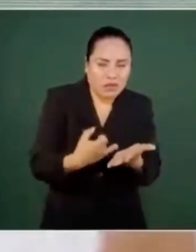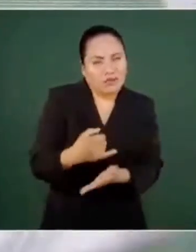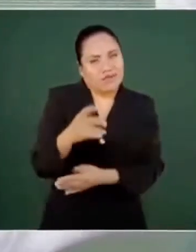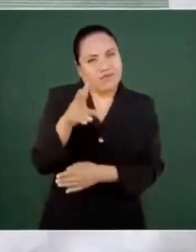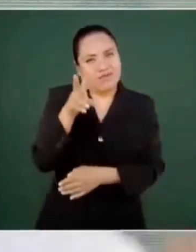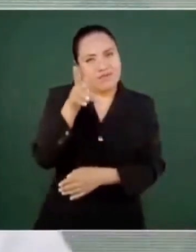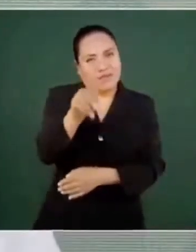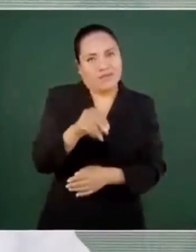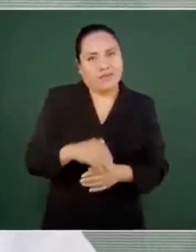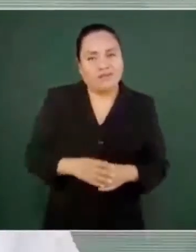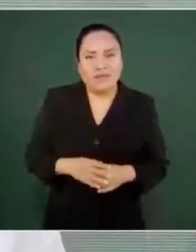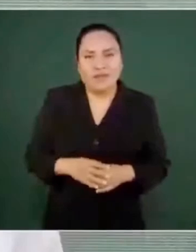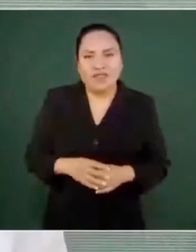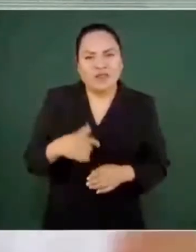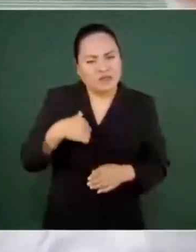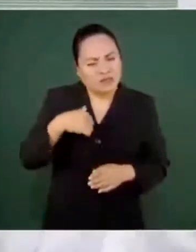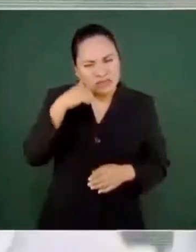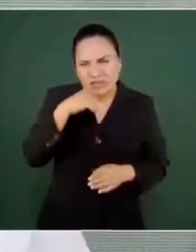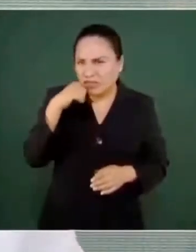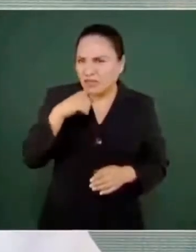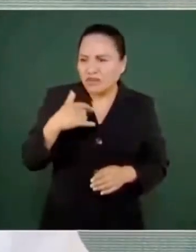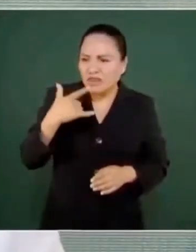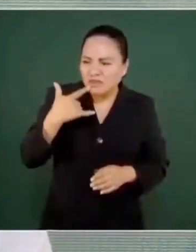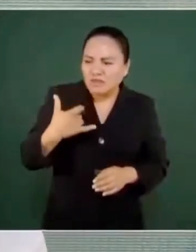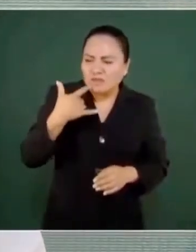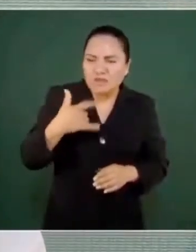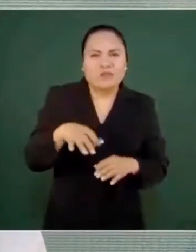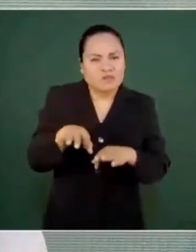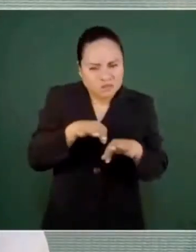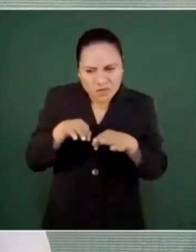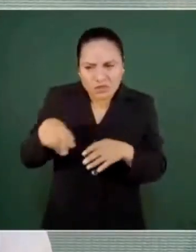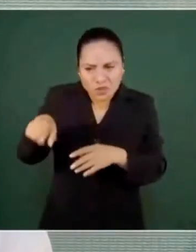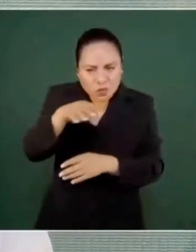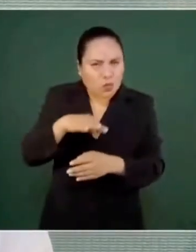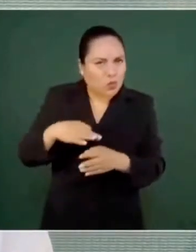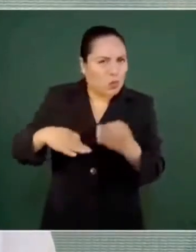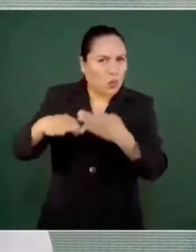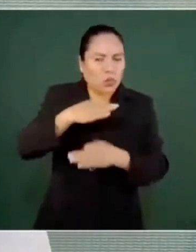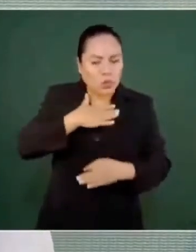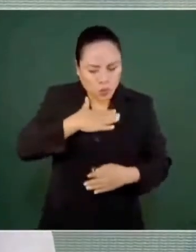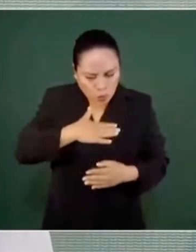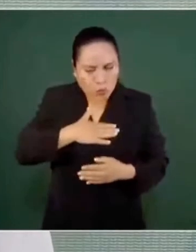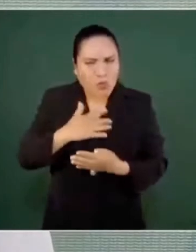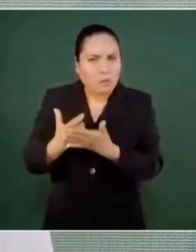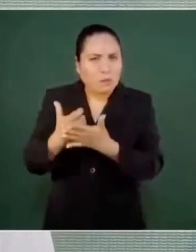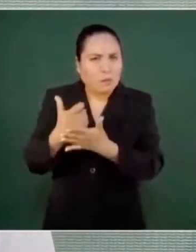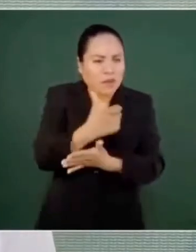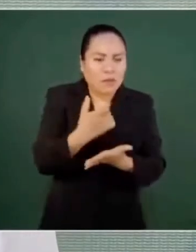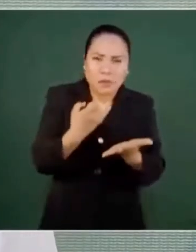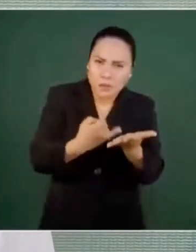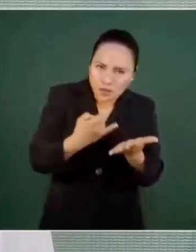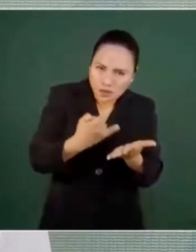Siempre ha sido nuestra lucha, eso es corrupción, no van a haber privilegios fiscales,